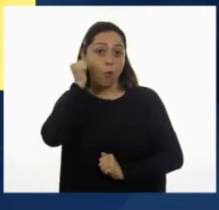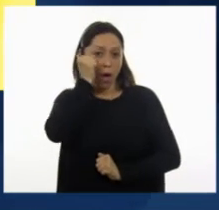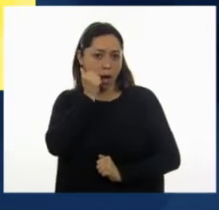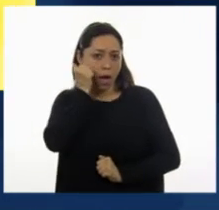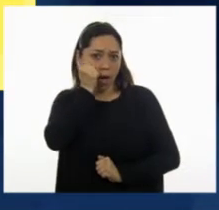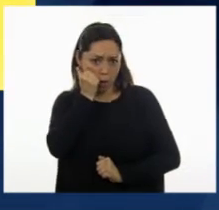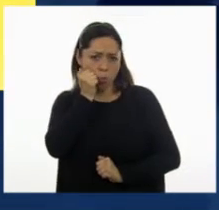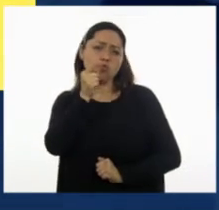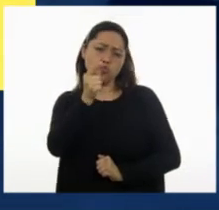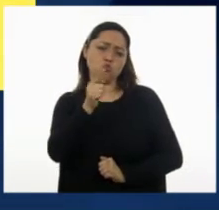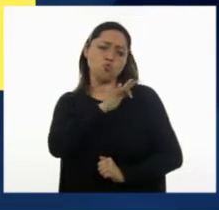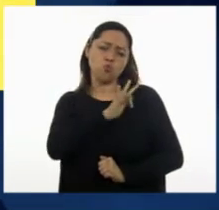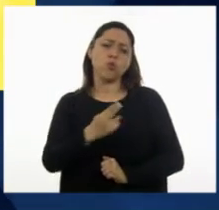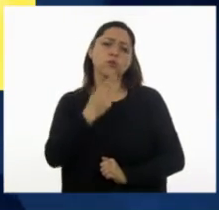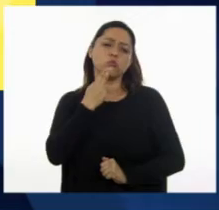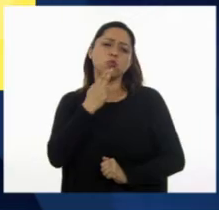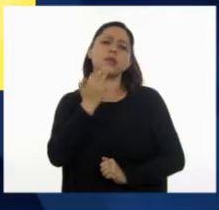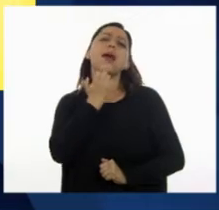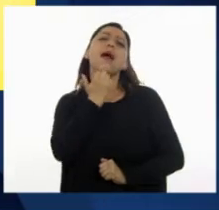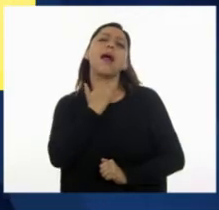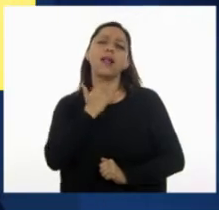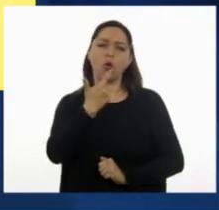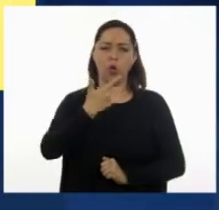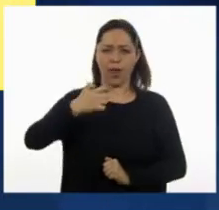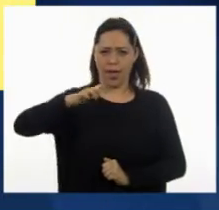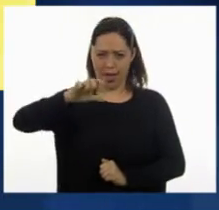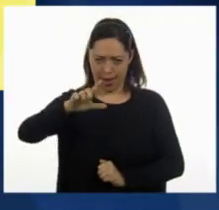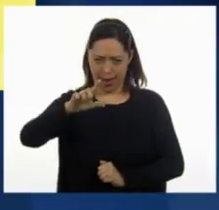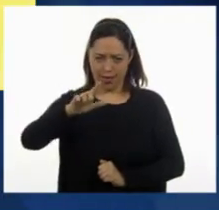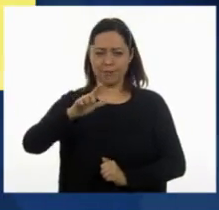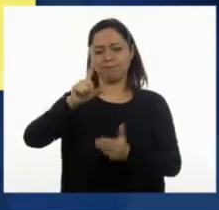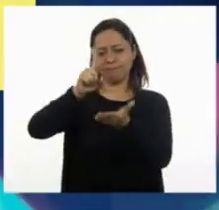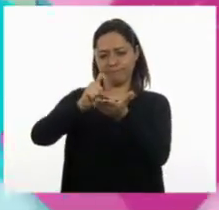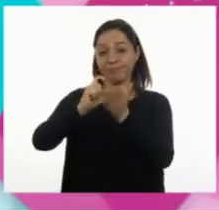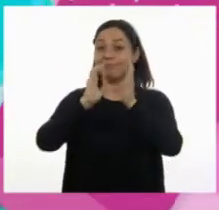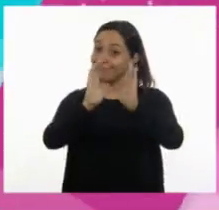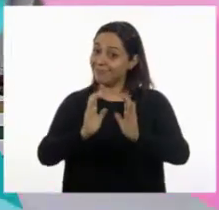jabón, usa desinfectantes a base de alcohol. ¡Cuídate!